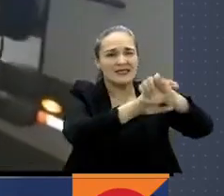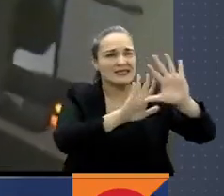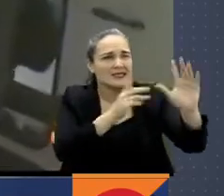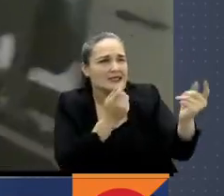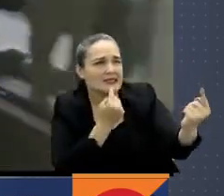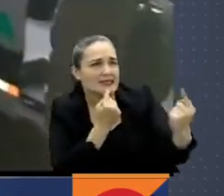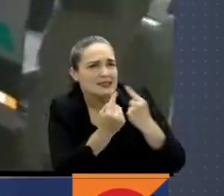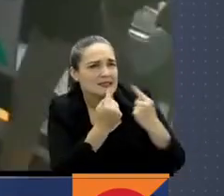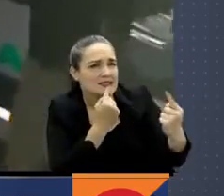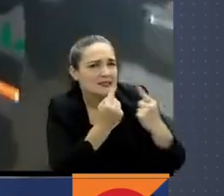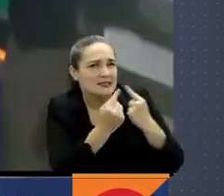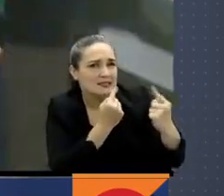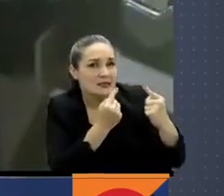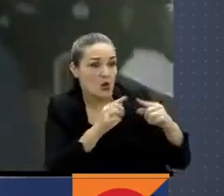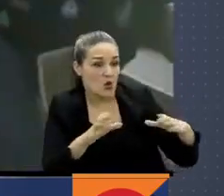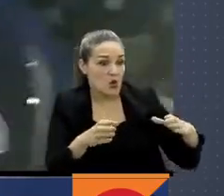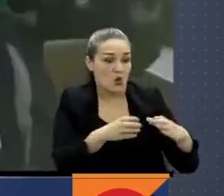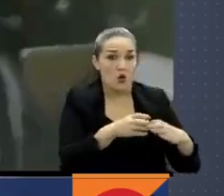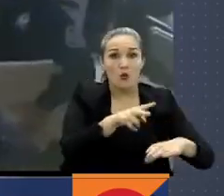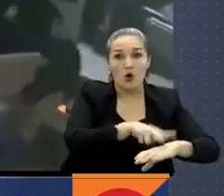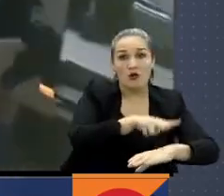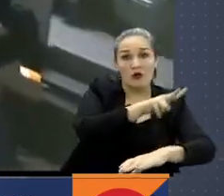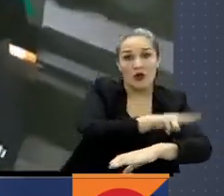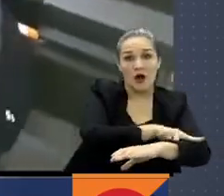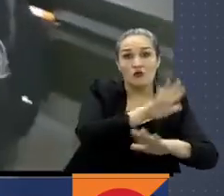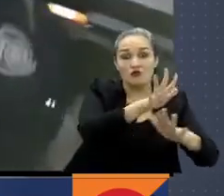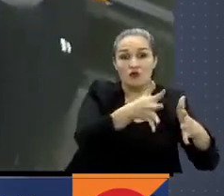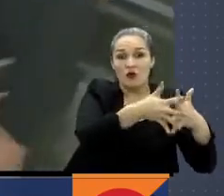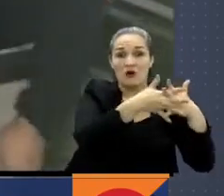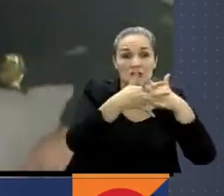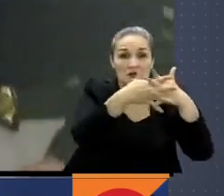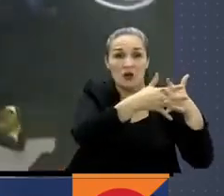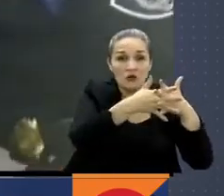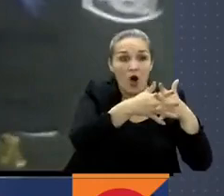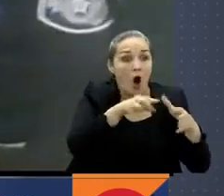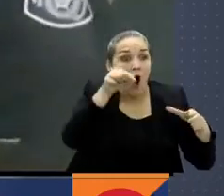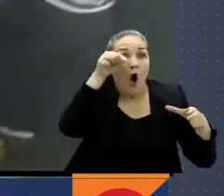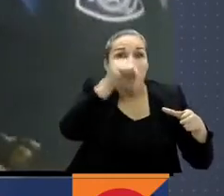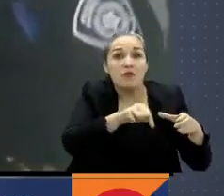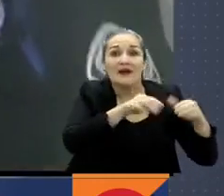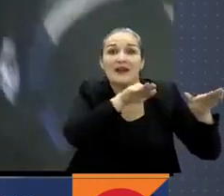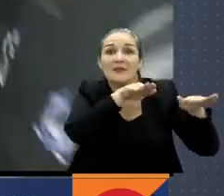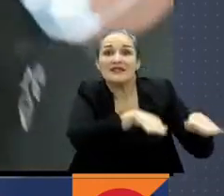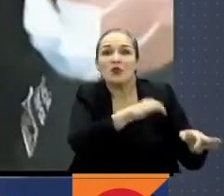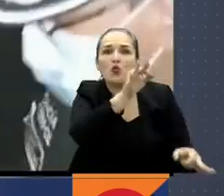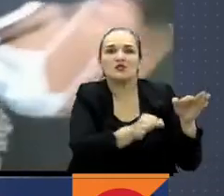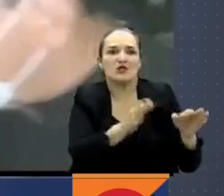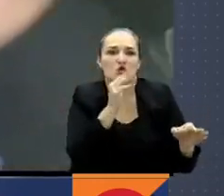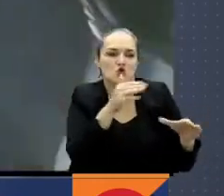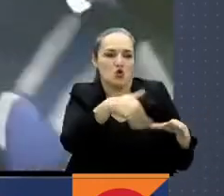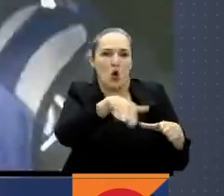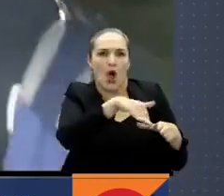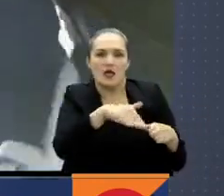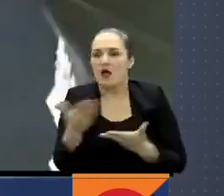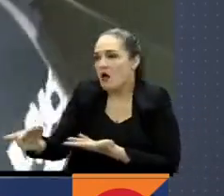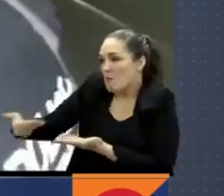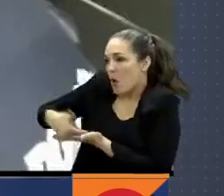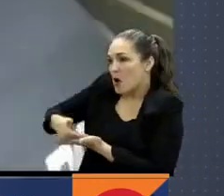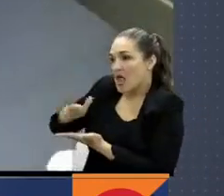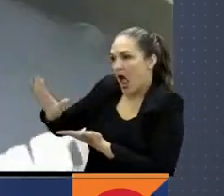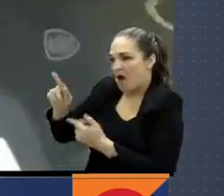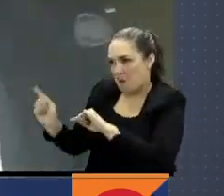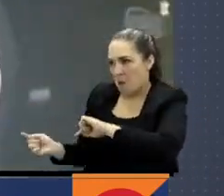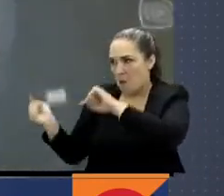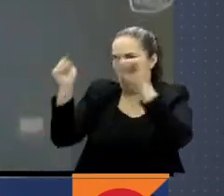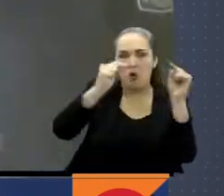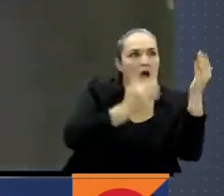dentro de la delegación no había un representante del Departamento de Justicia estadounidense, pues esa petición va a ser estudiada en las próximas horas